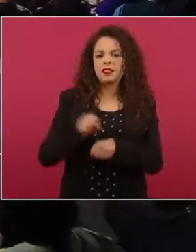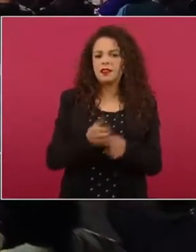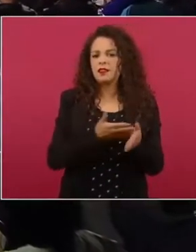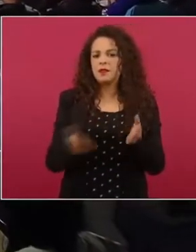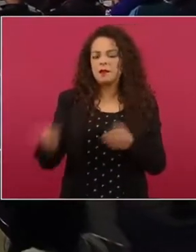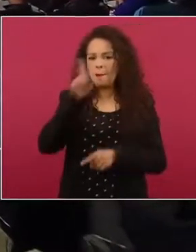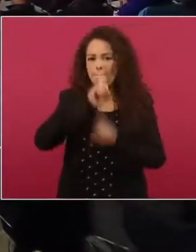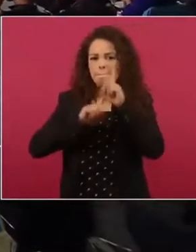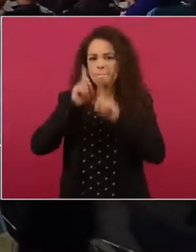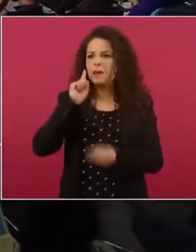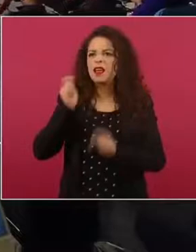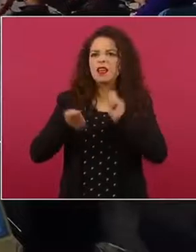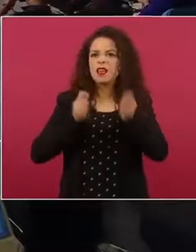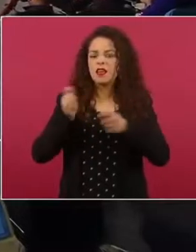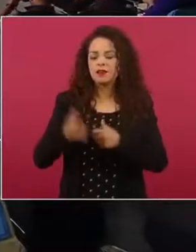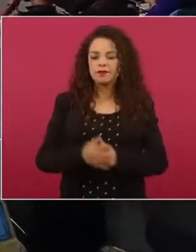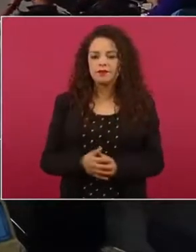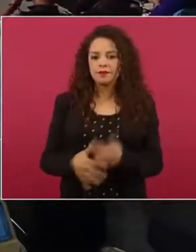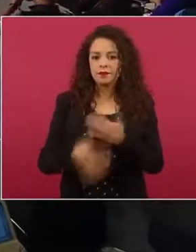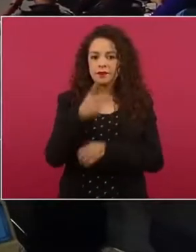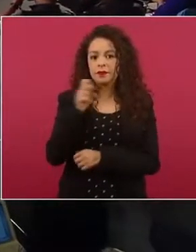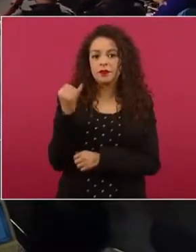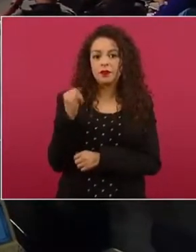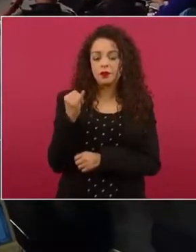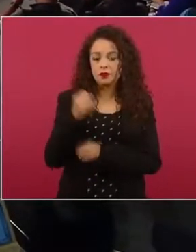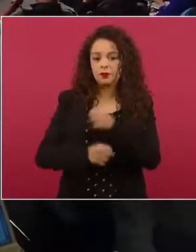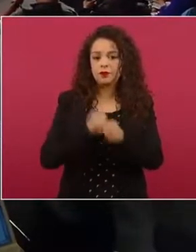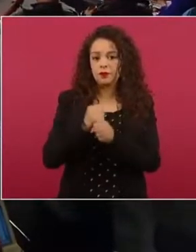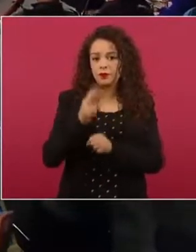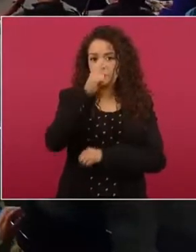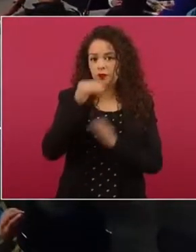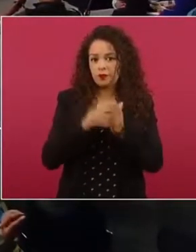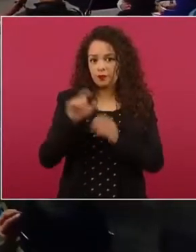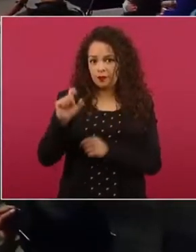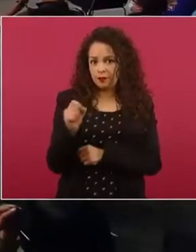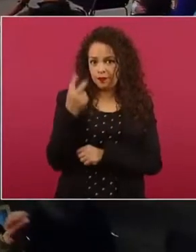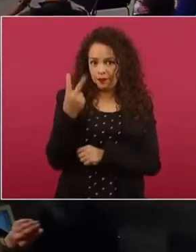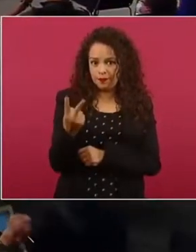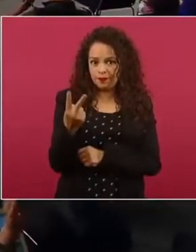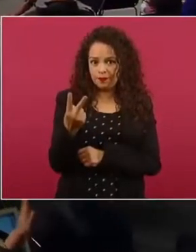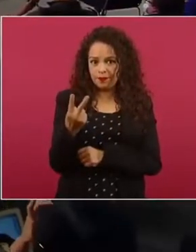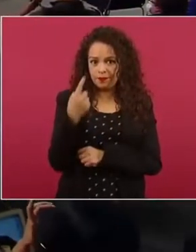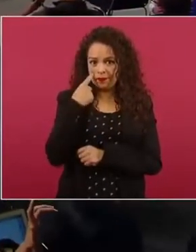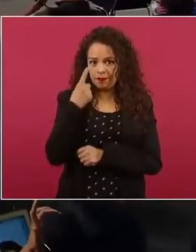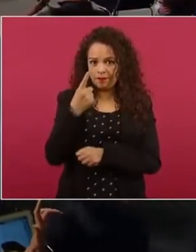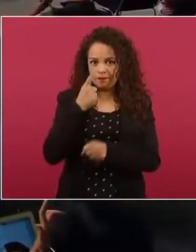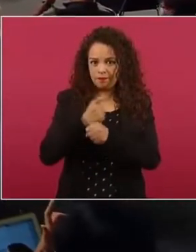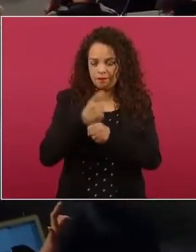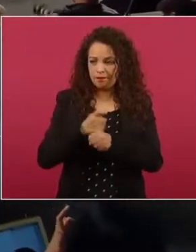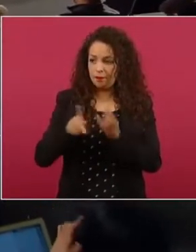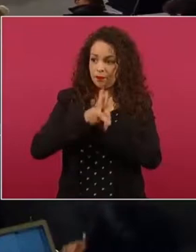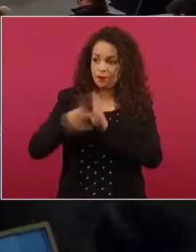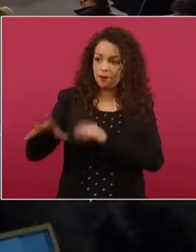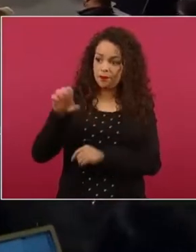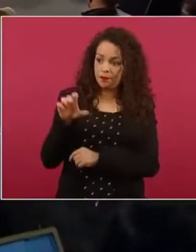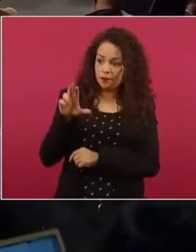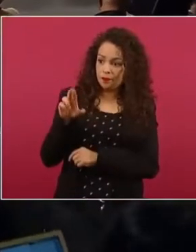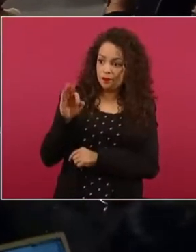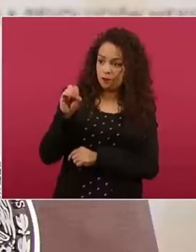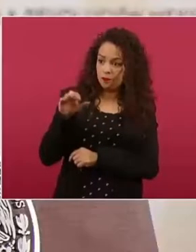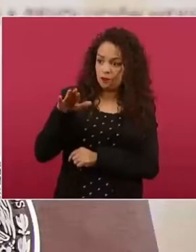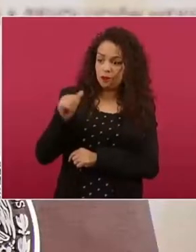del 15 de junio de 2022. La primera, Reforma publica que el Insabi